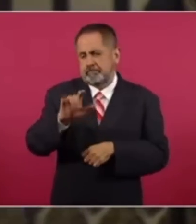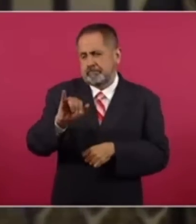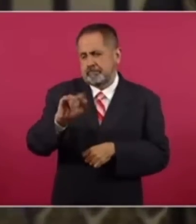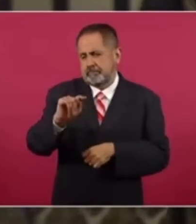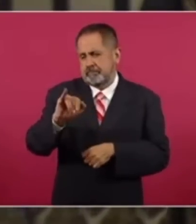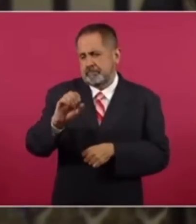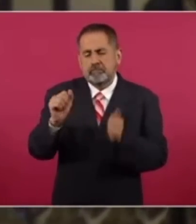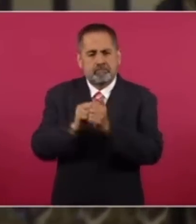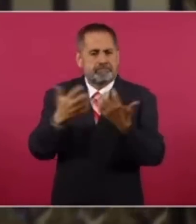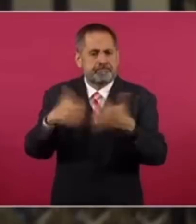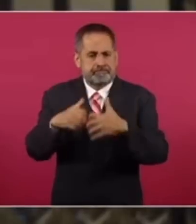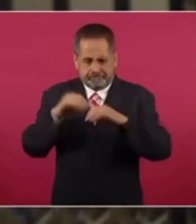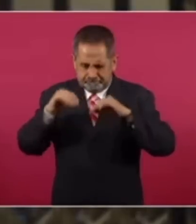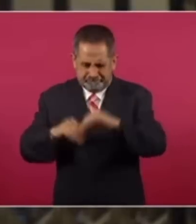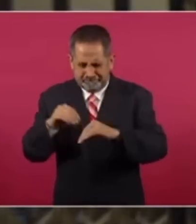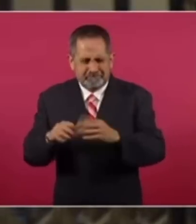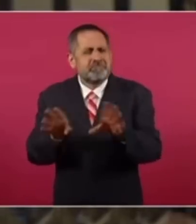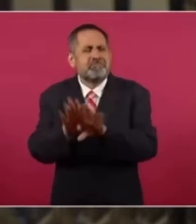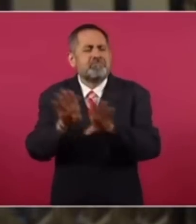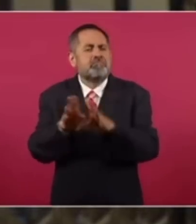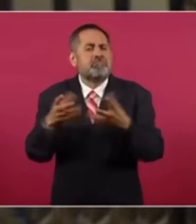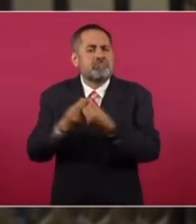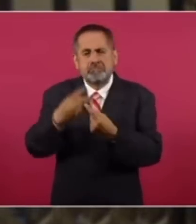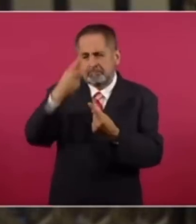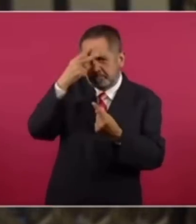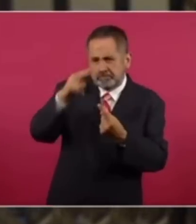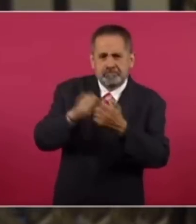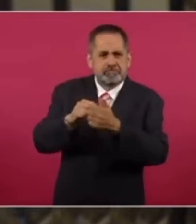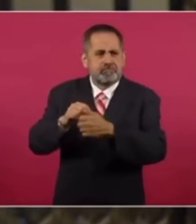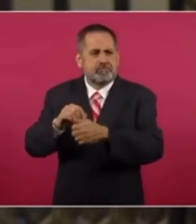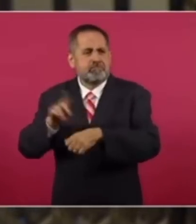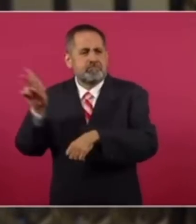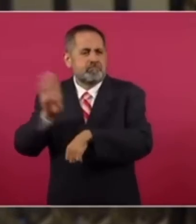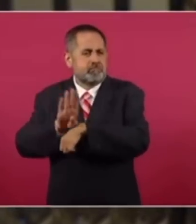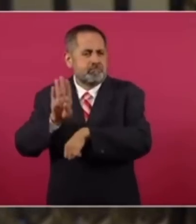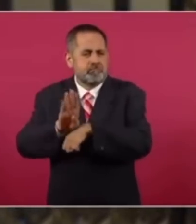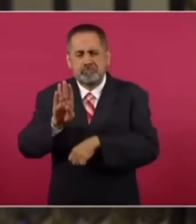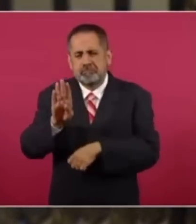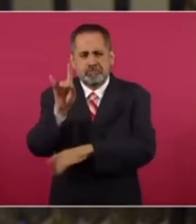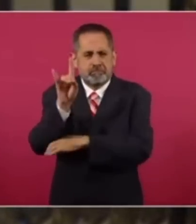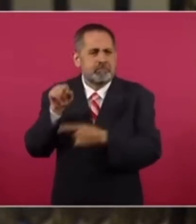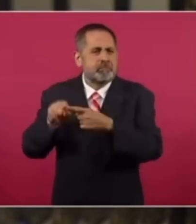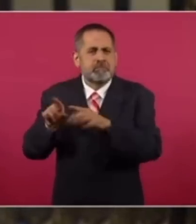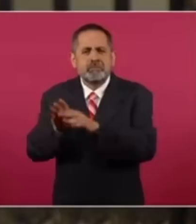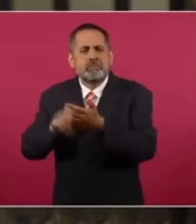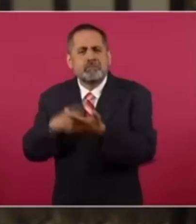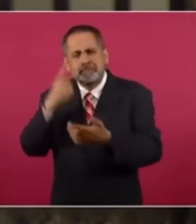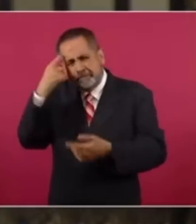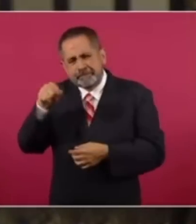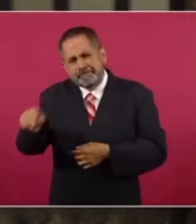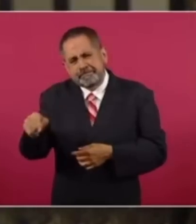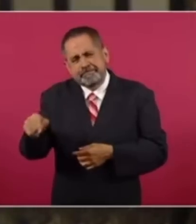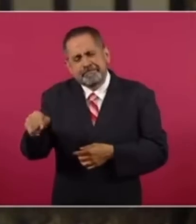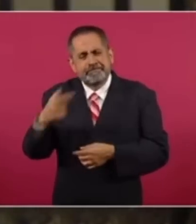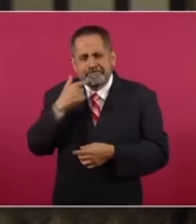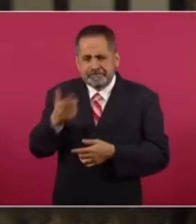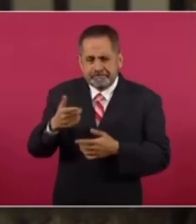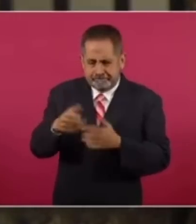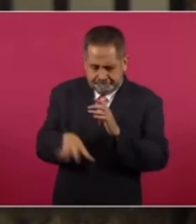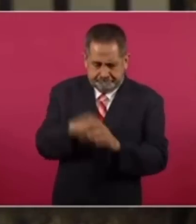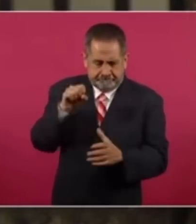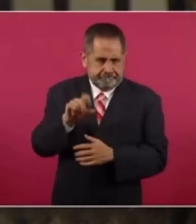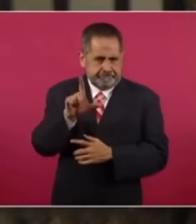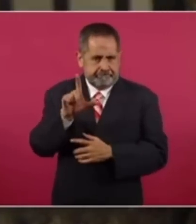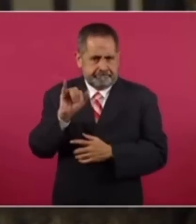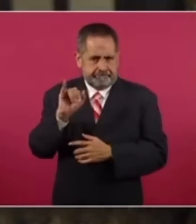Preguntarle, presidente, ¿cómo será esta cooperación México-Bolivia? Lo que se busca es que no solamente se extraiga el mineral,